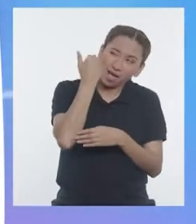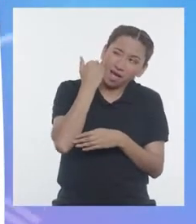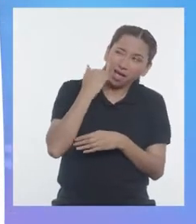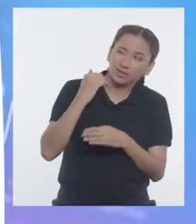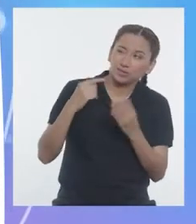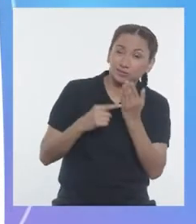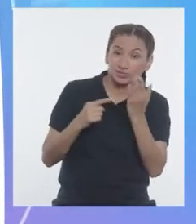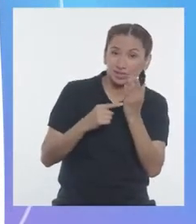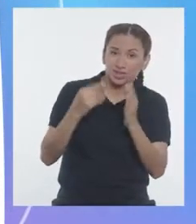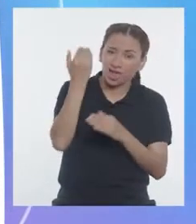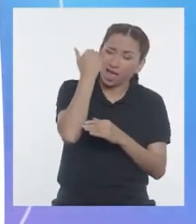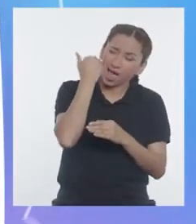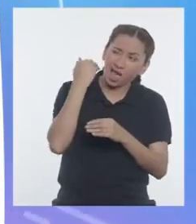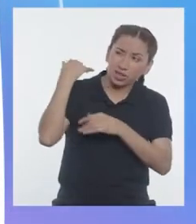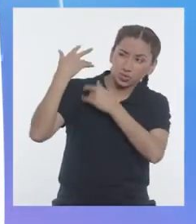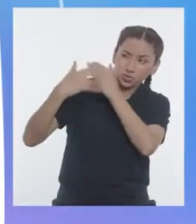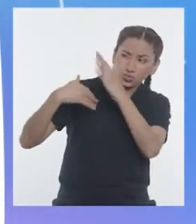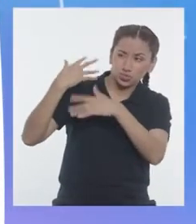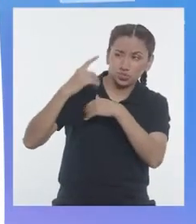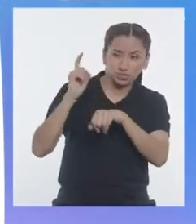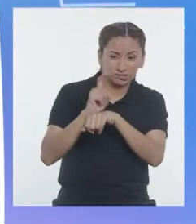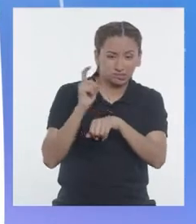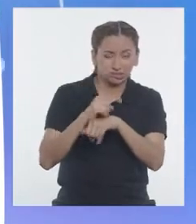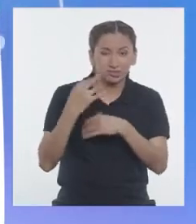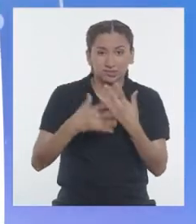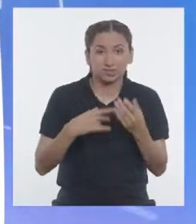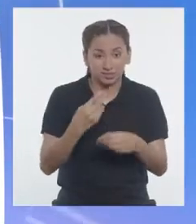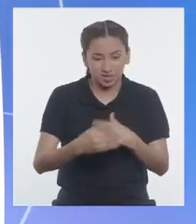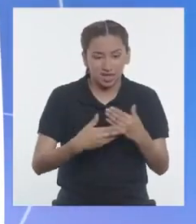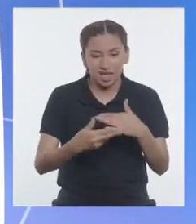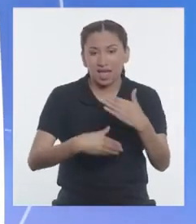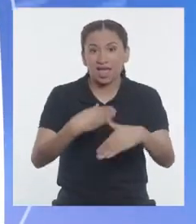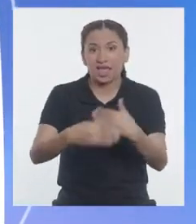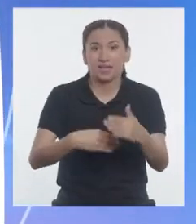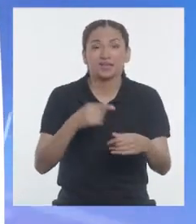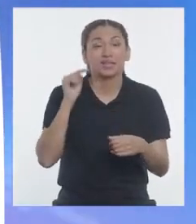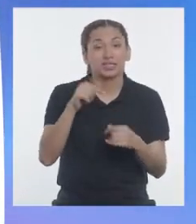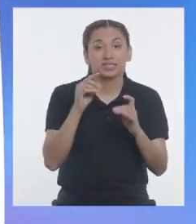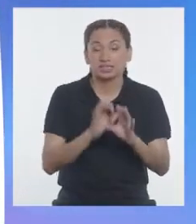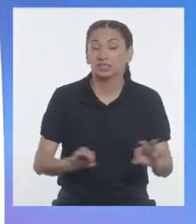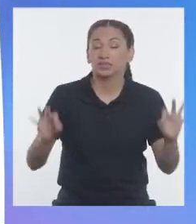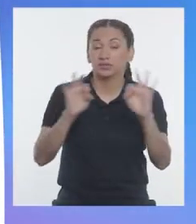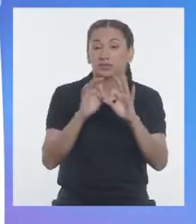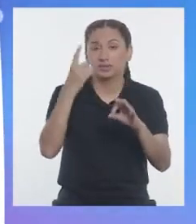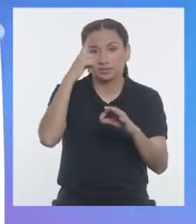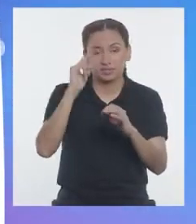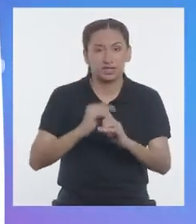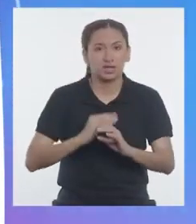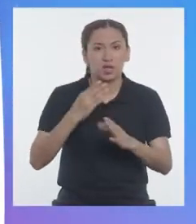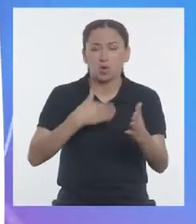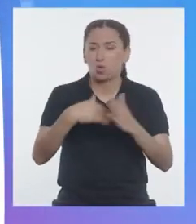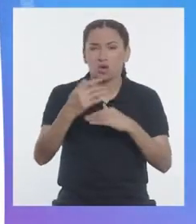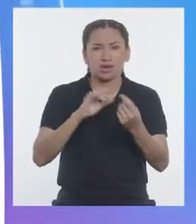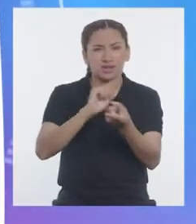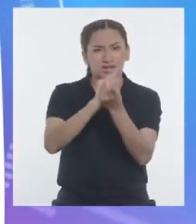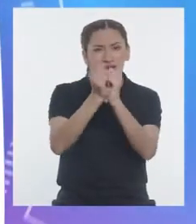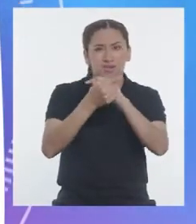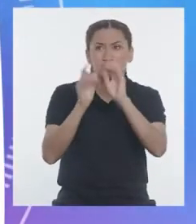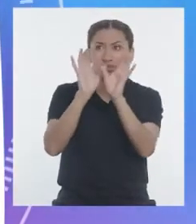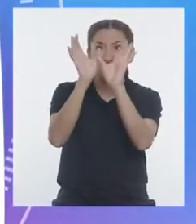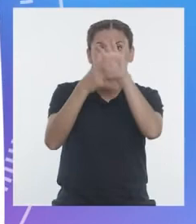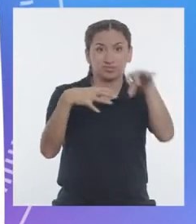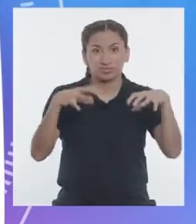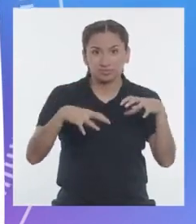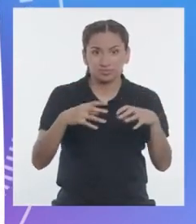ancestrales y de la biodiversidad. Todo esto tiene un componente vital para enfrentar los desafíos del cambio